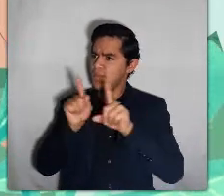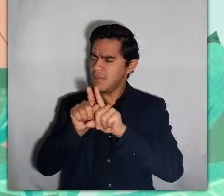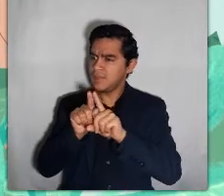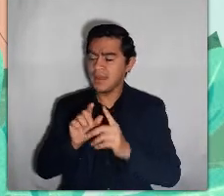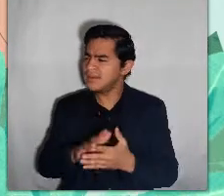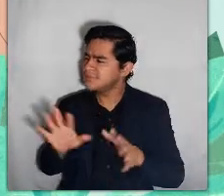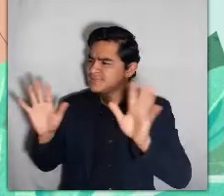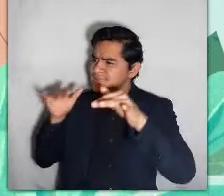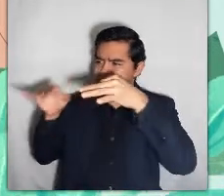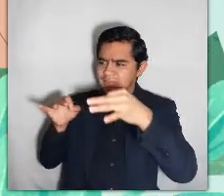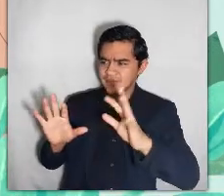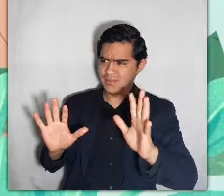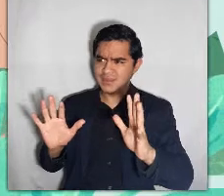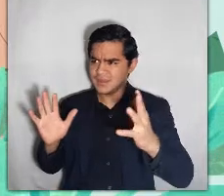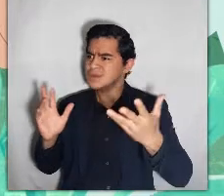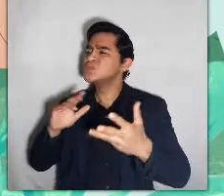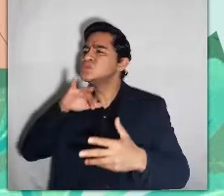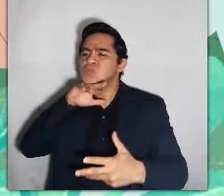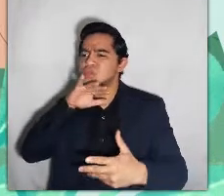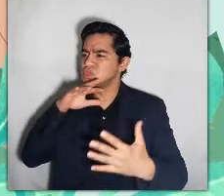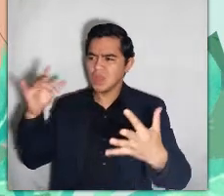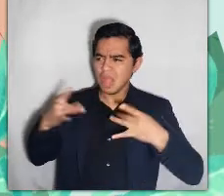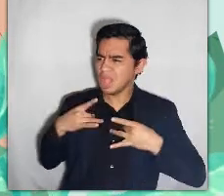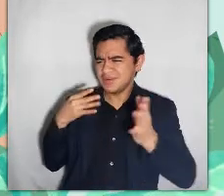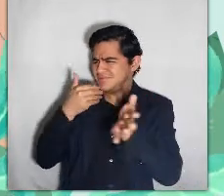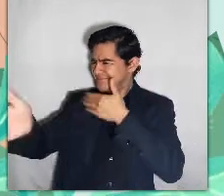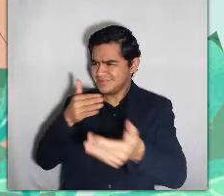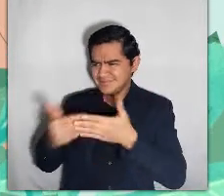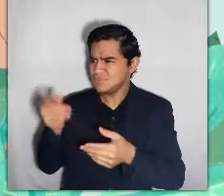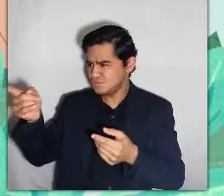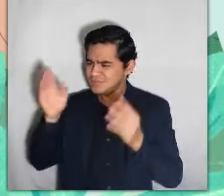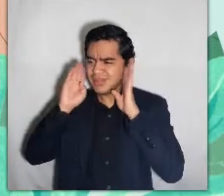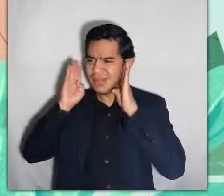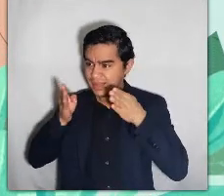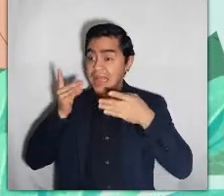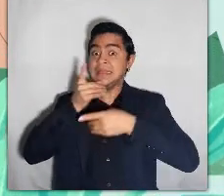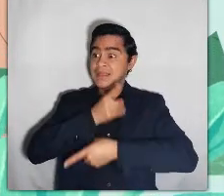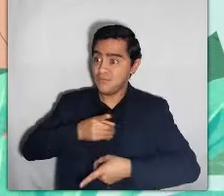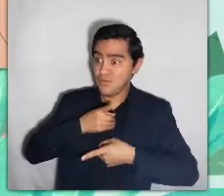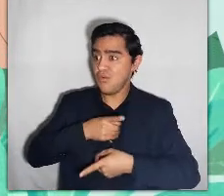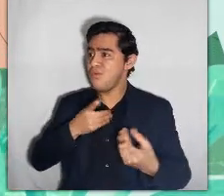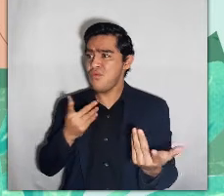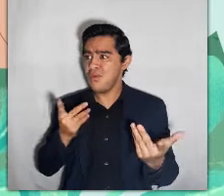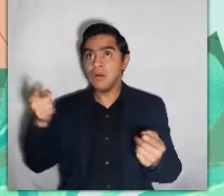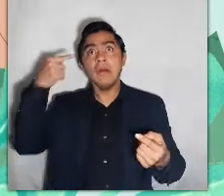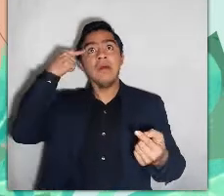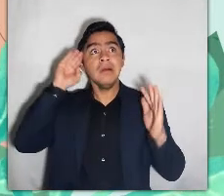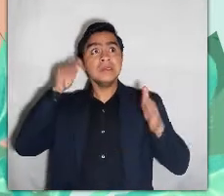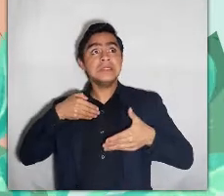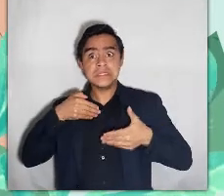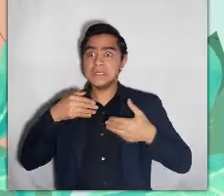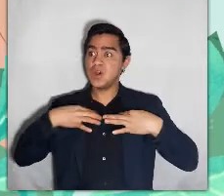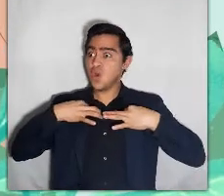aunque le explicó a Oscar que no pasaba nada por ensuciarse y que debía disfrutar y jugar y no estar pendiente